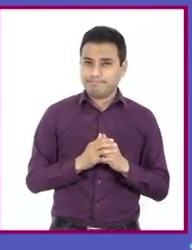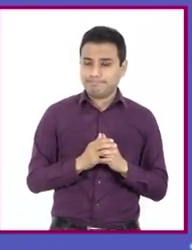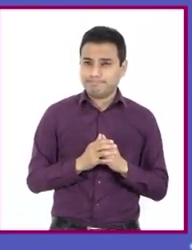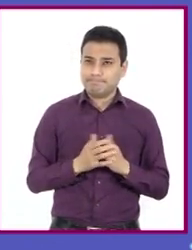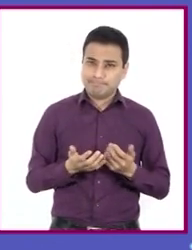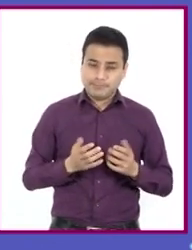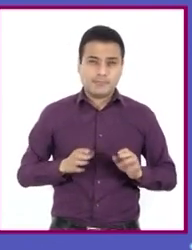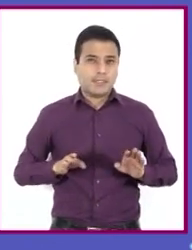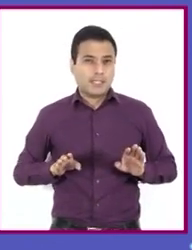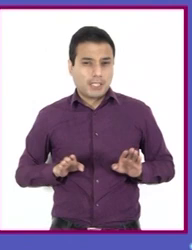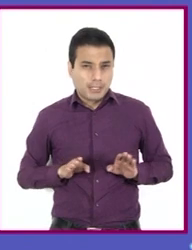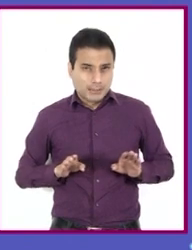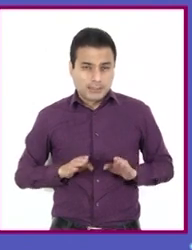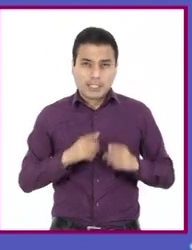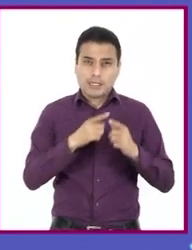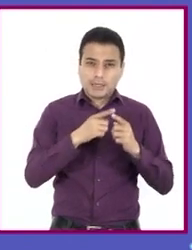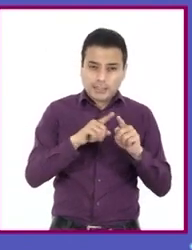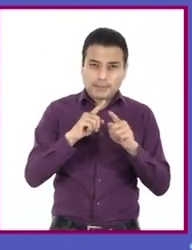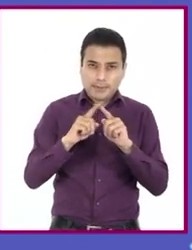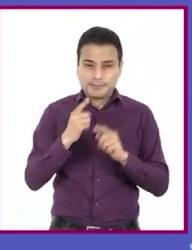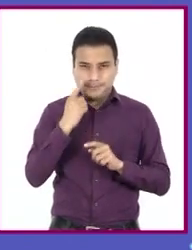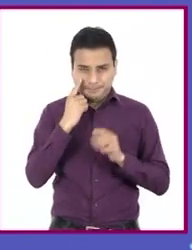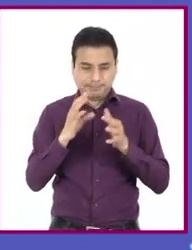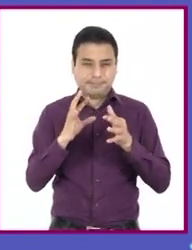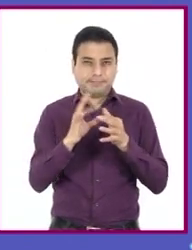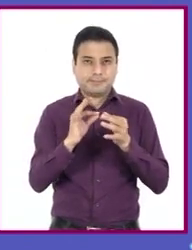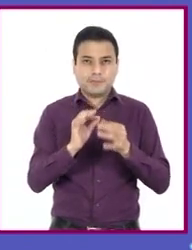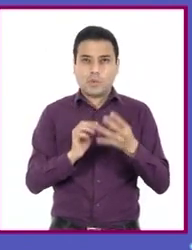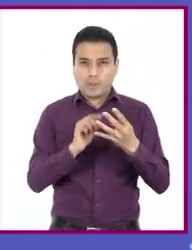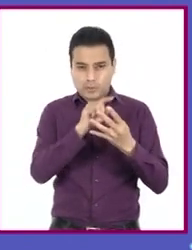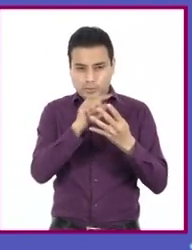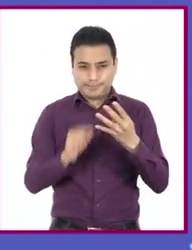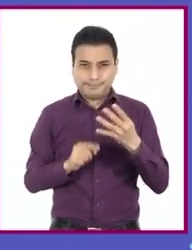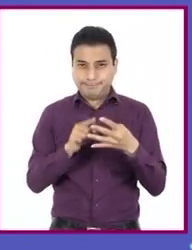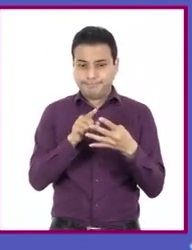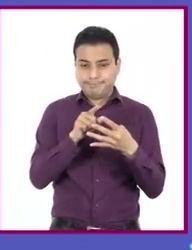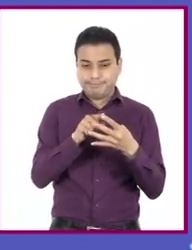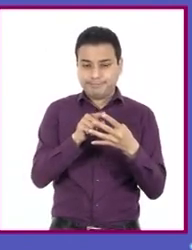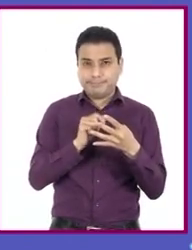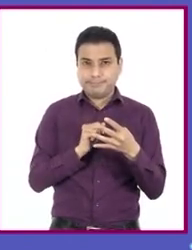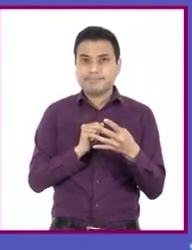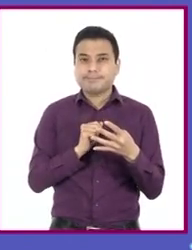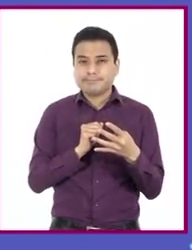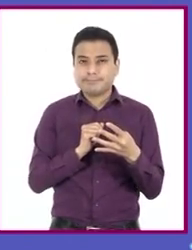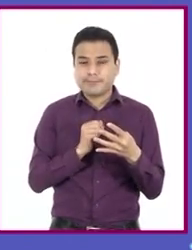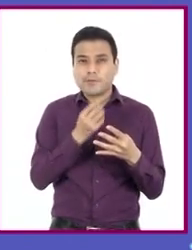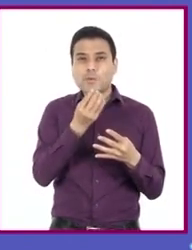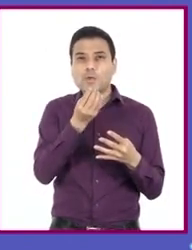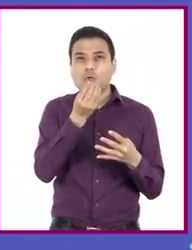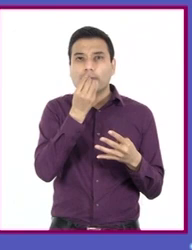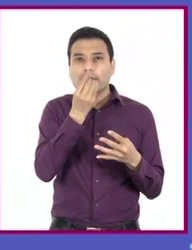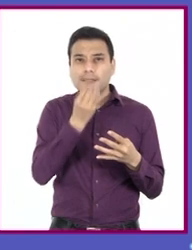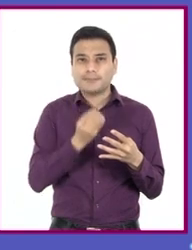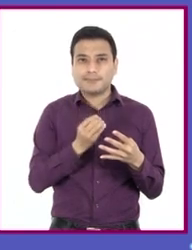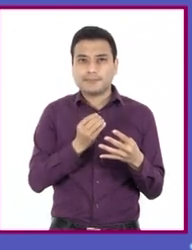diferentes. Podemos partir de cuatro clasificaciones. La primera de ellas son los alimentos no procesados o